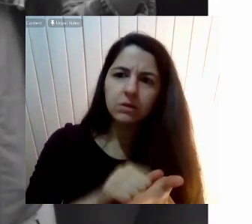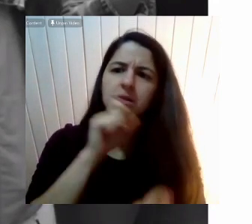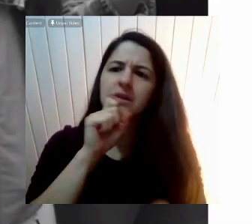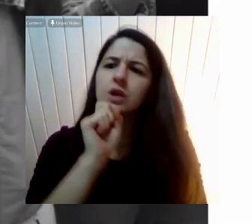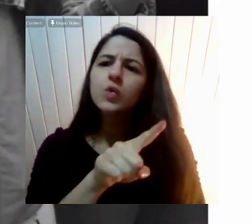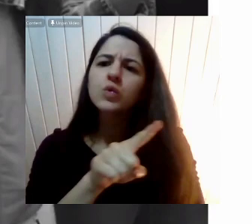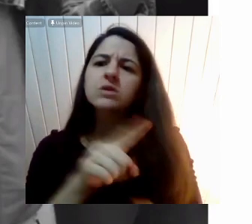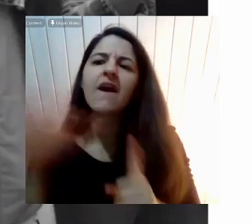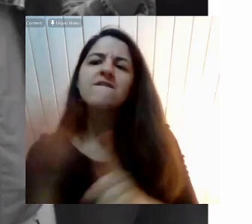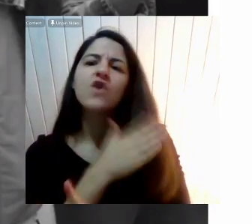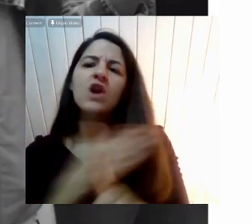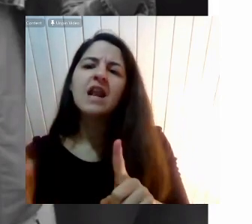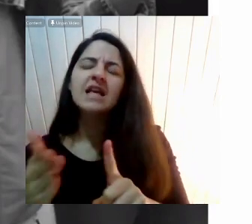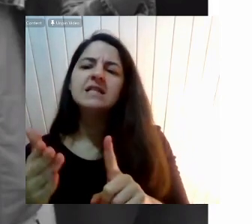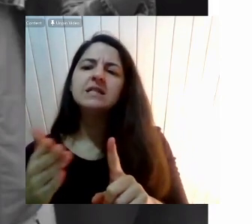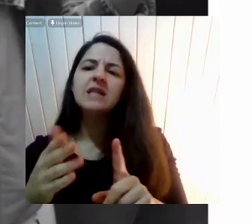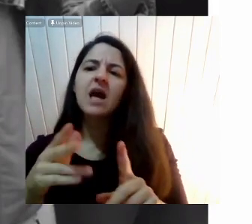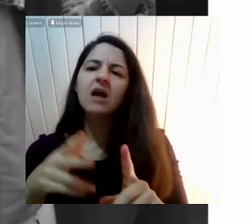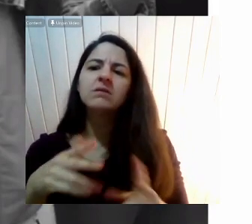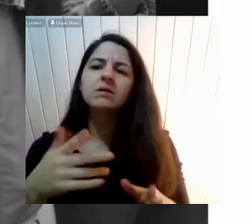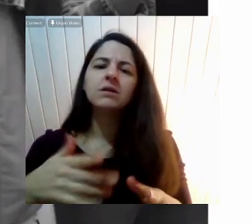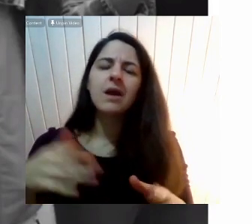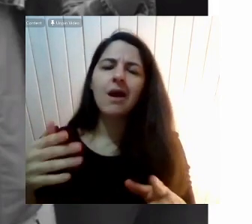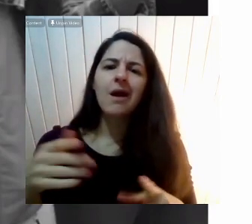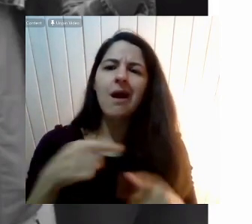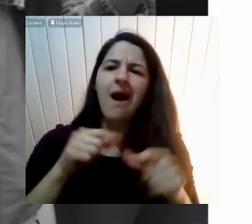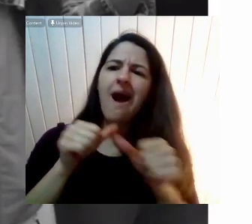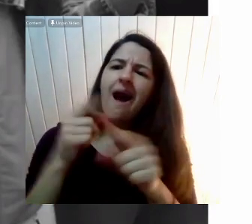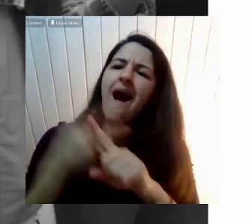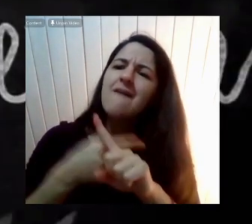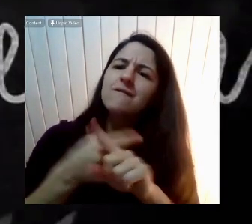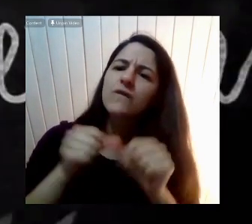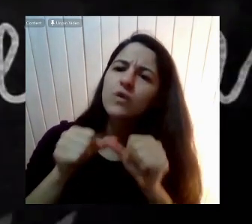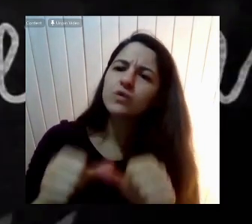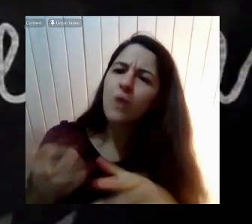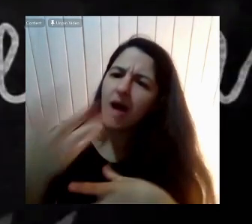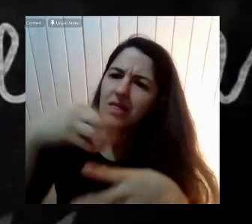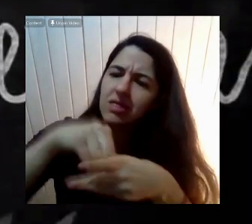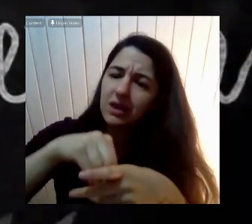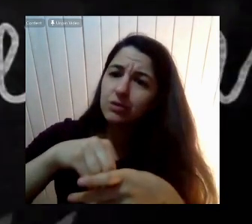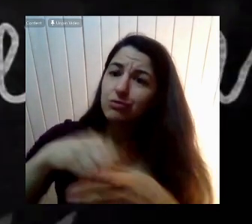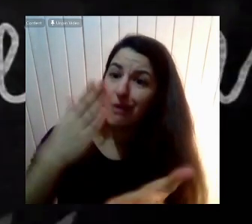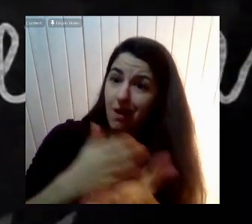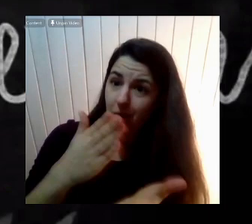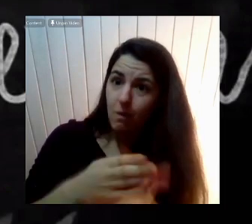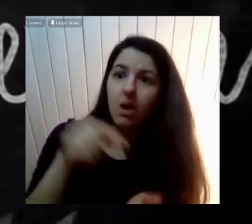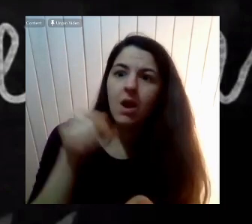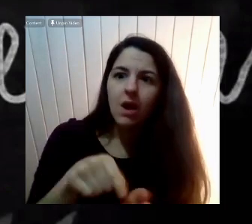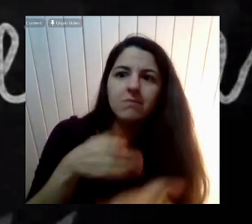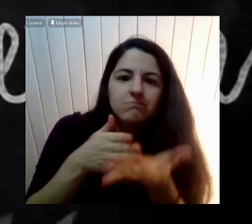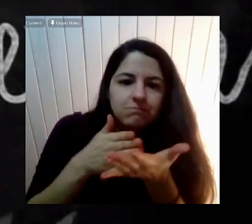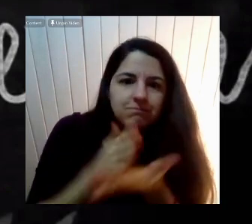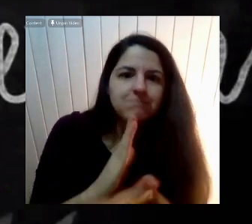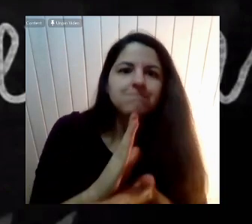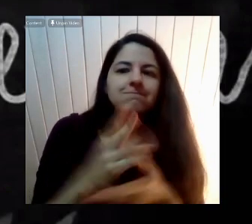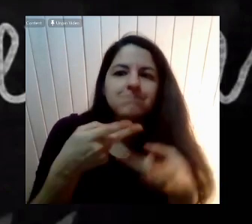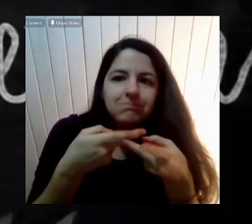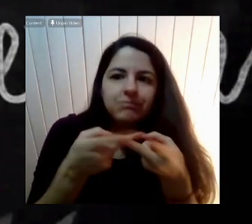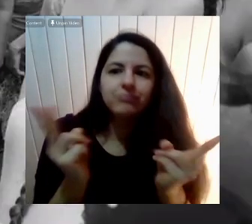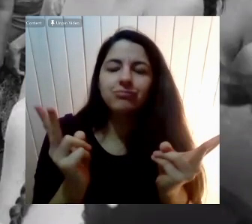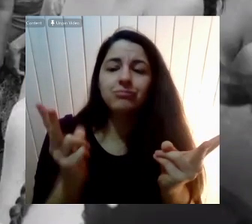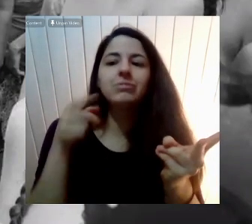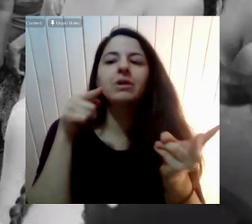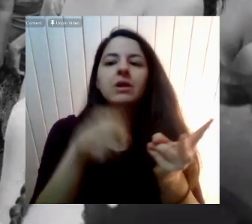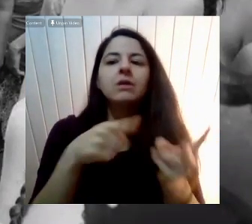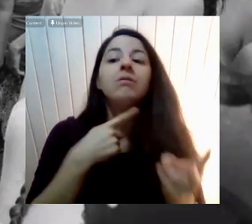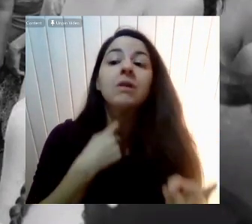De acoso De abuso Al interior De las instituciones Educativas Se empieza a levantar Una discusión Que se va a Muy interesante No solo